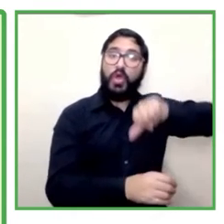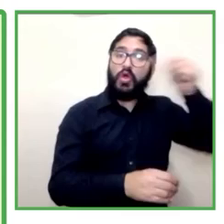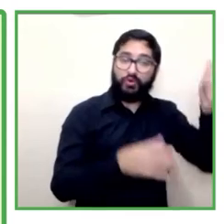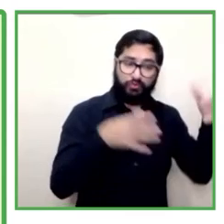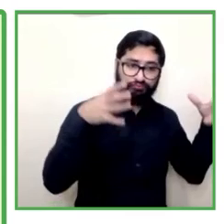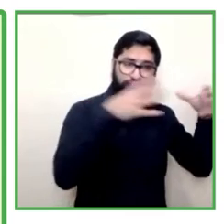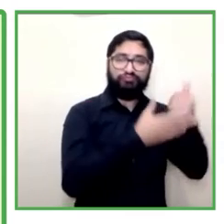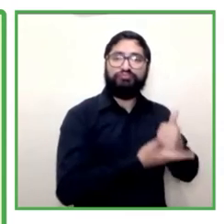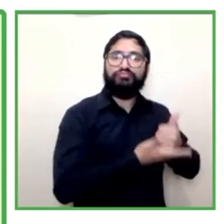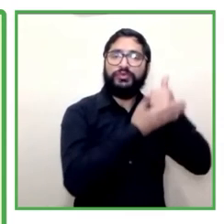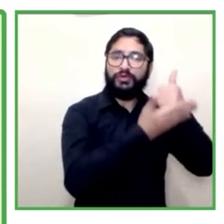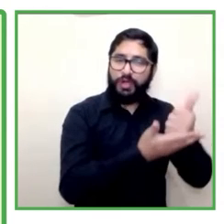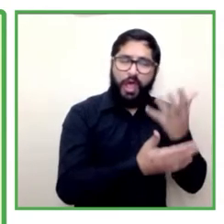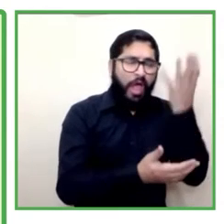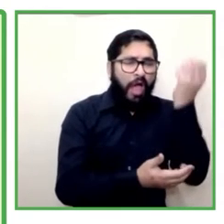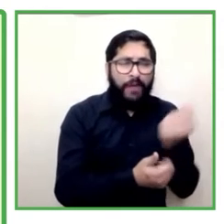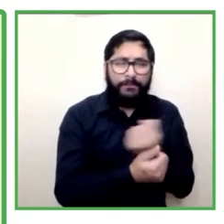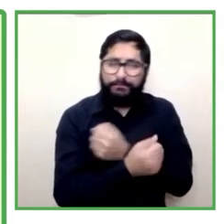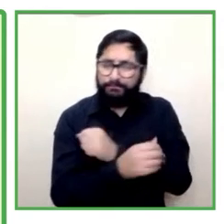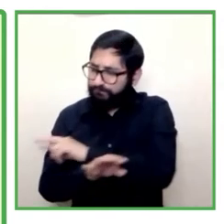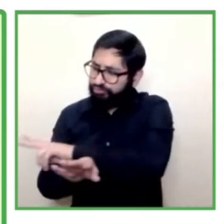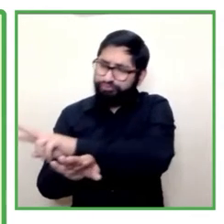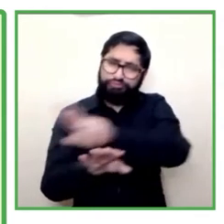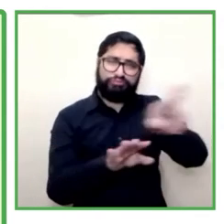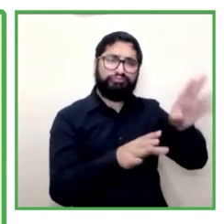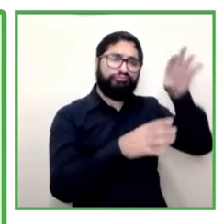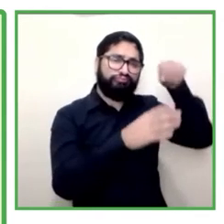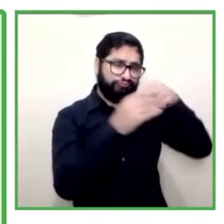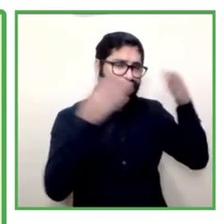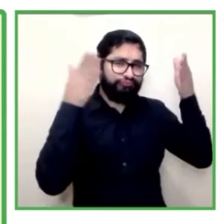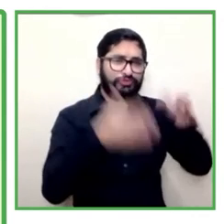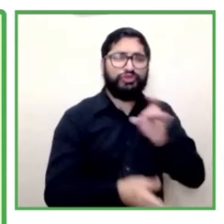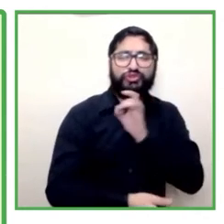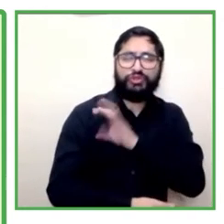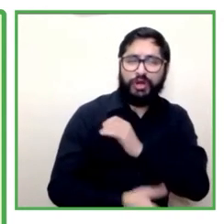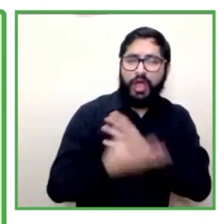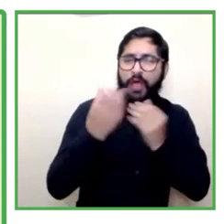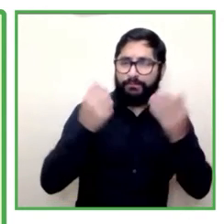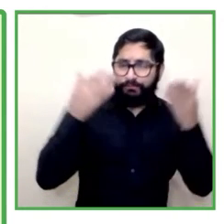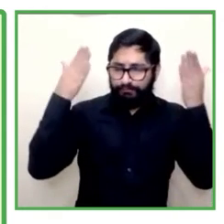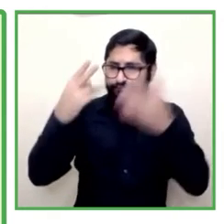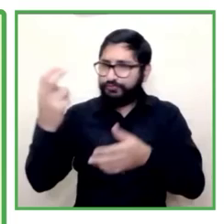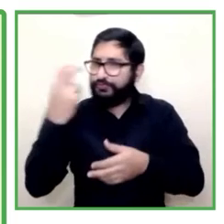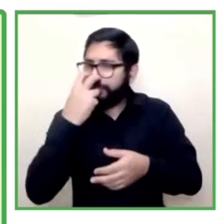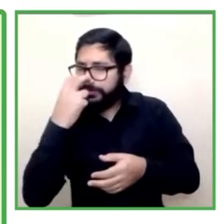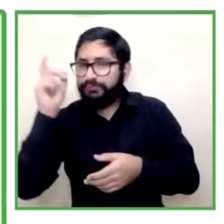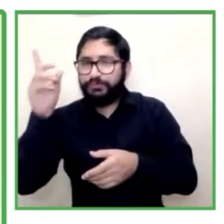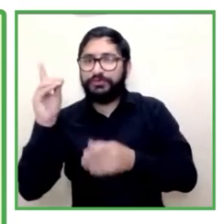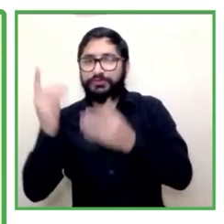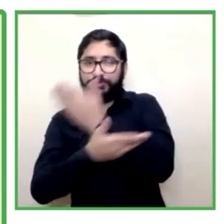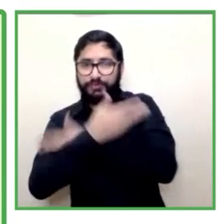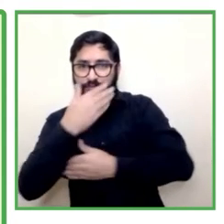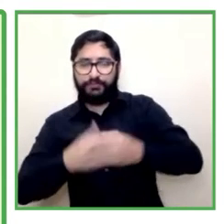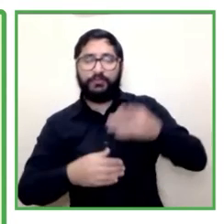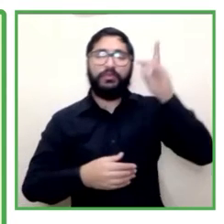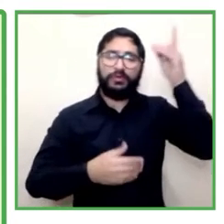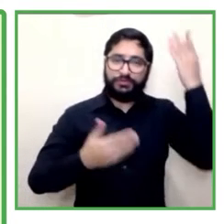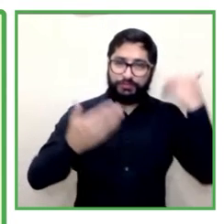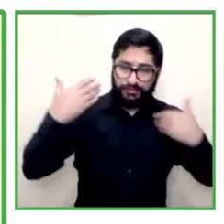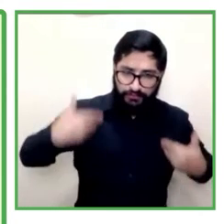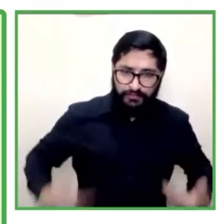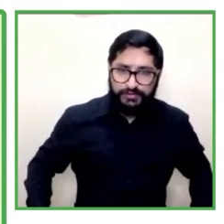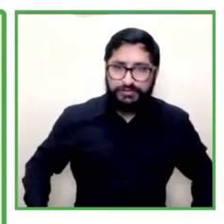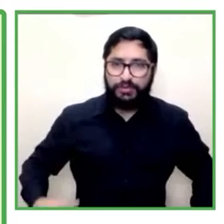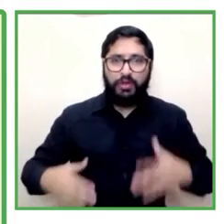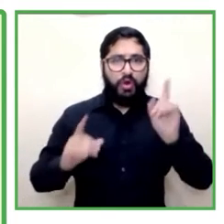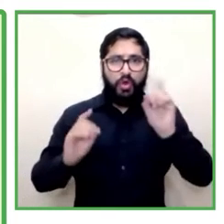de personas en situación de discapacidad visual, personas en situación de discapacidad física, pero no hay otras cooperativas como las nuestras que sean de cooperativas asociadas